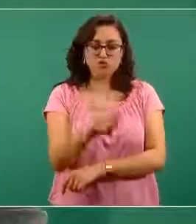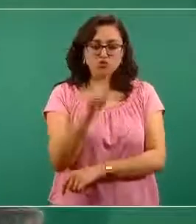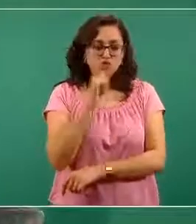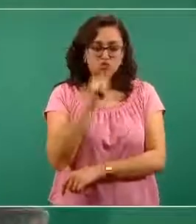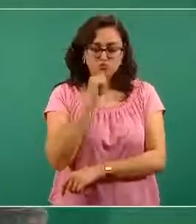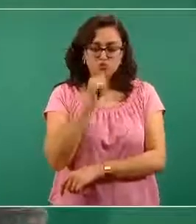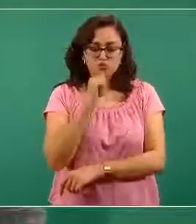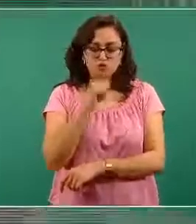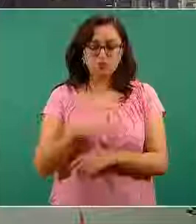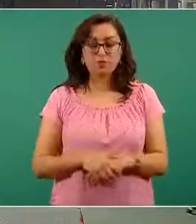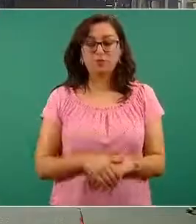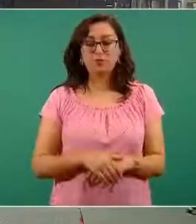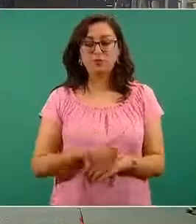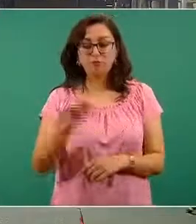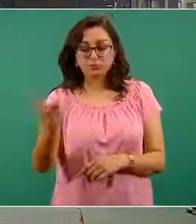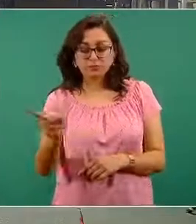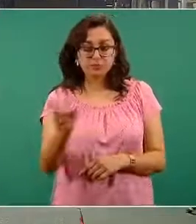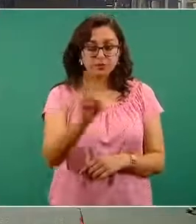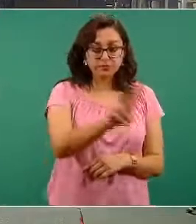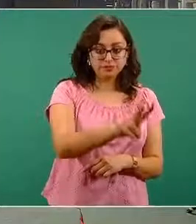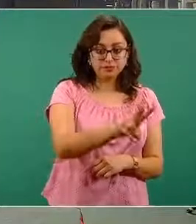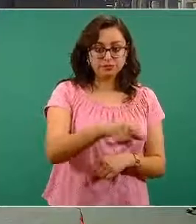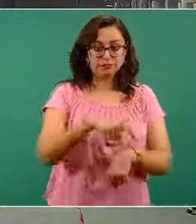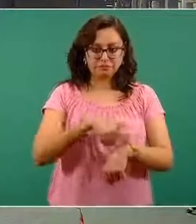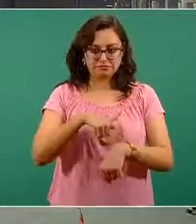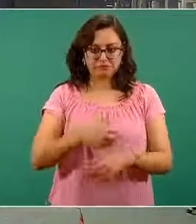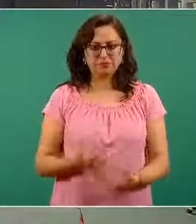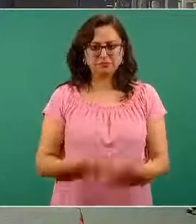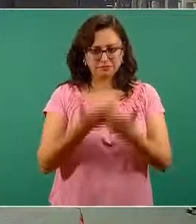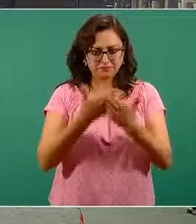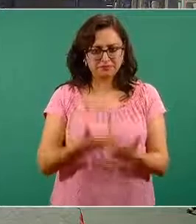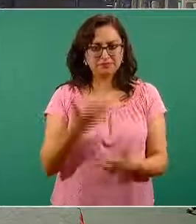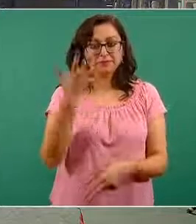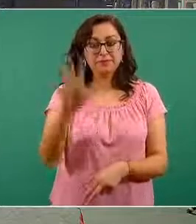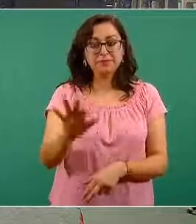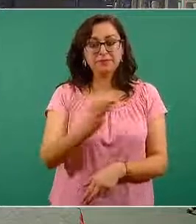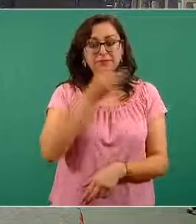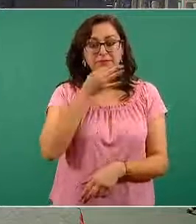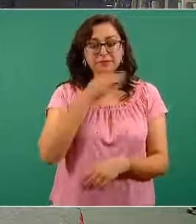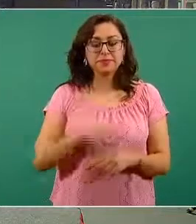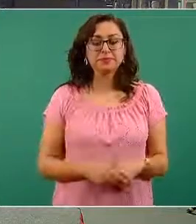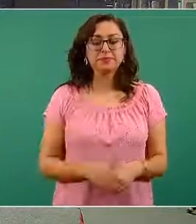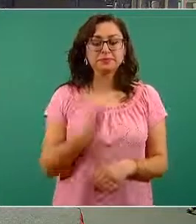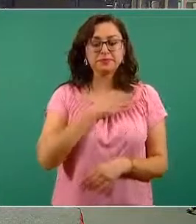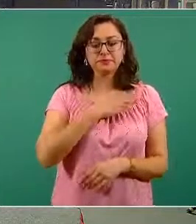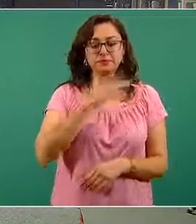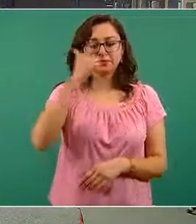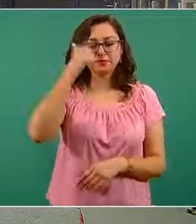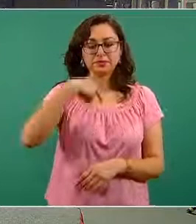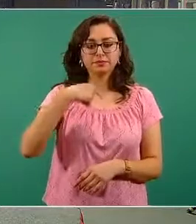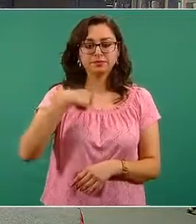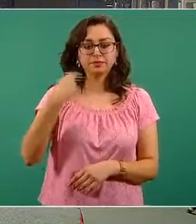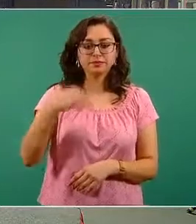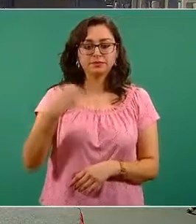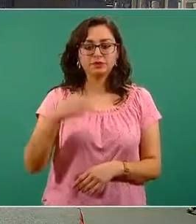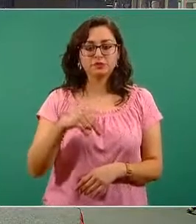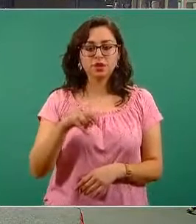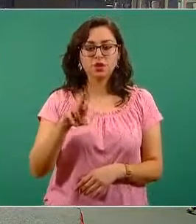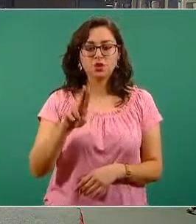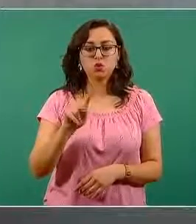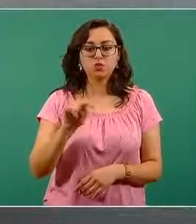Uno y dos. Nos quedan diez minutitos. Buenas noches, Otilia Carvajal del periódico La Razón.